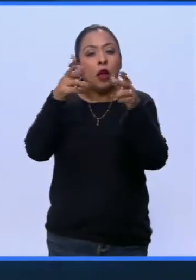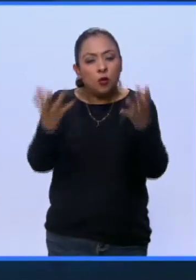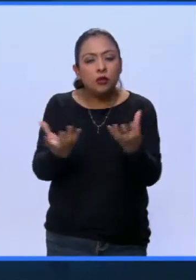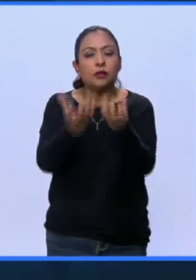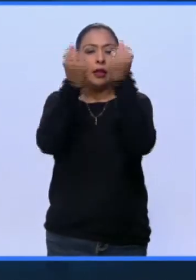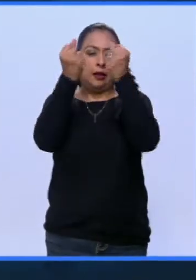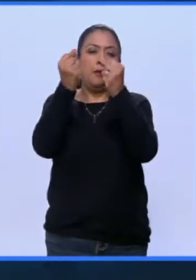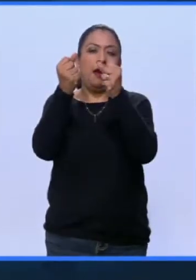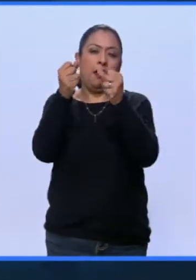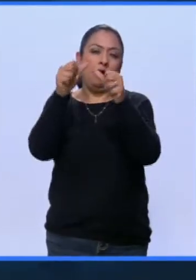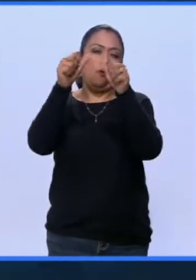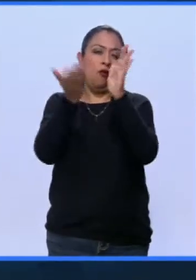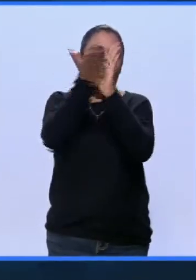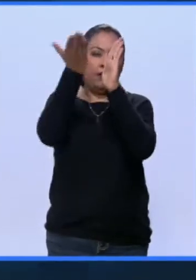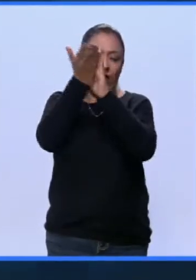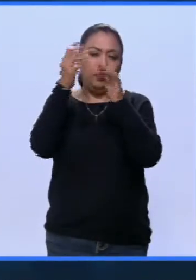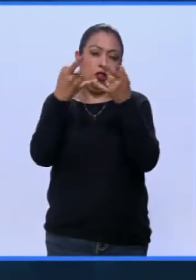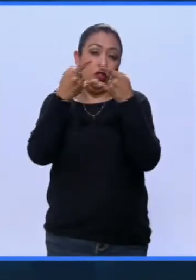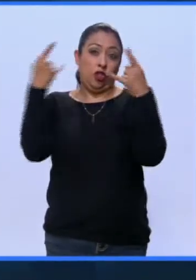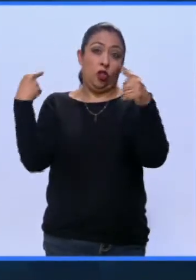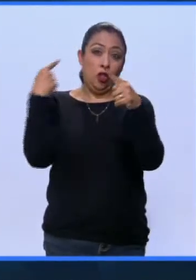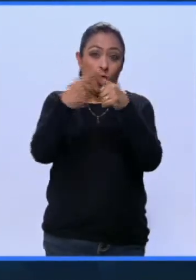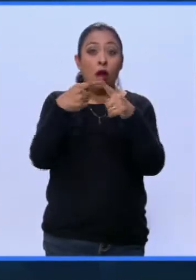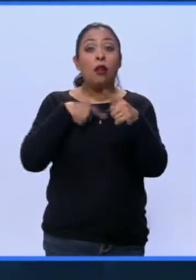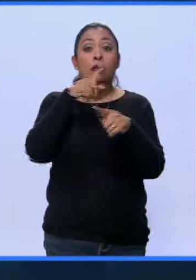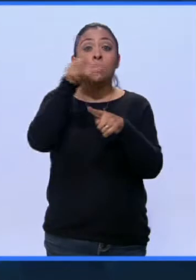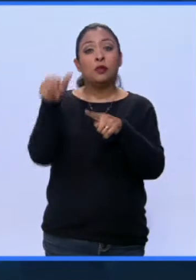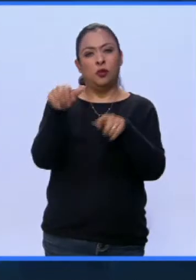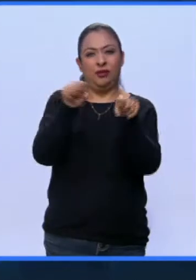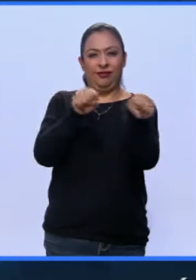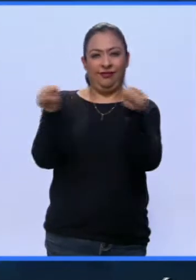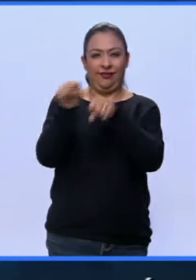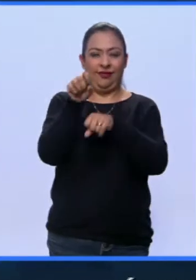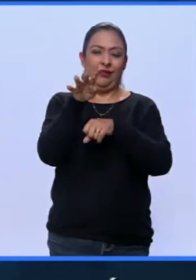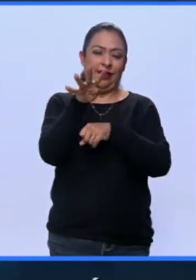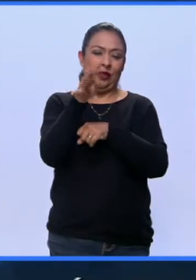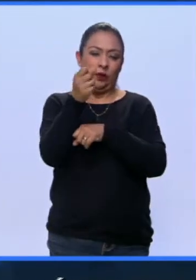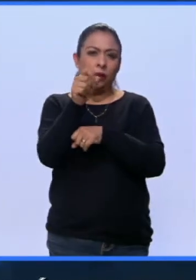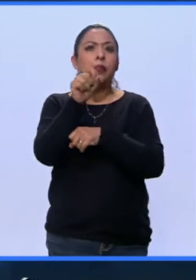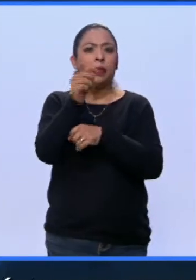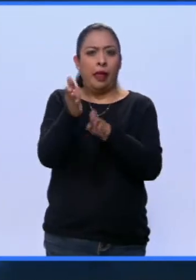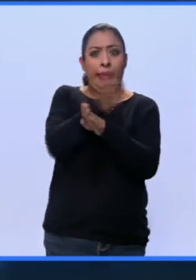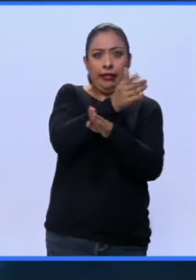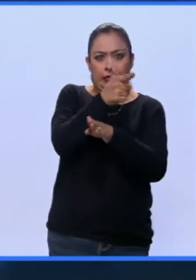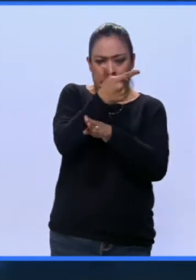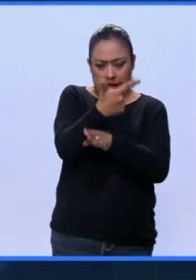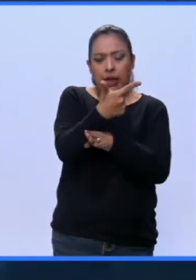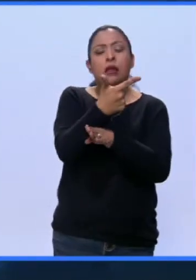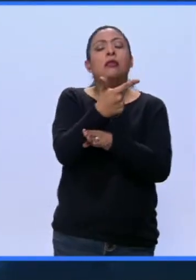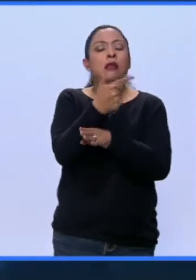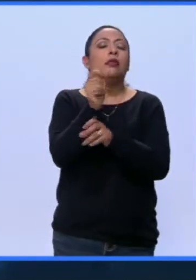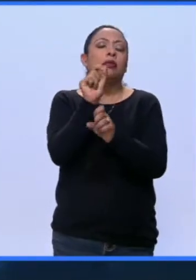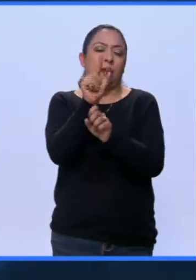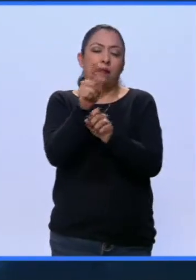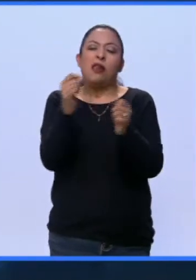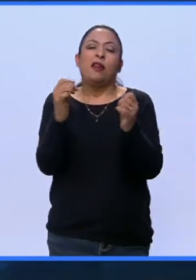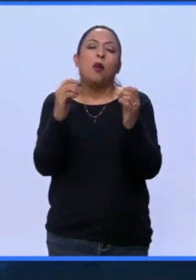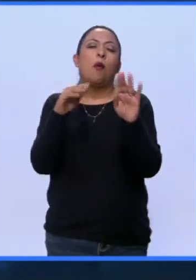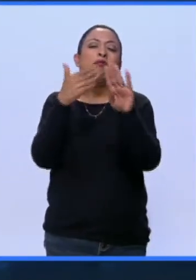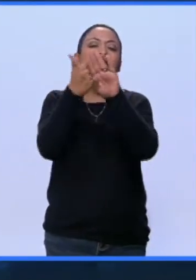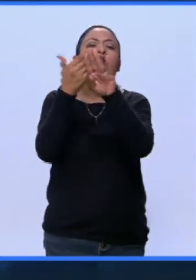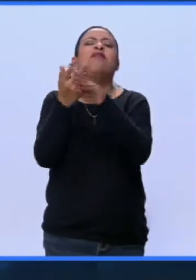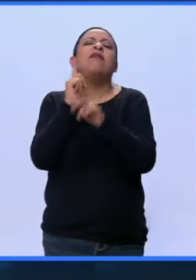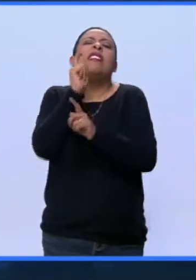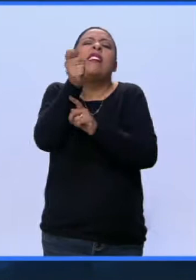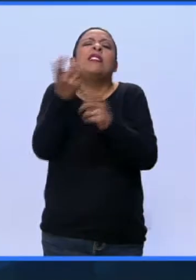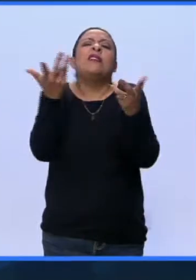Tras el sismo del pasado 19 de septiembre, afectados también el día 7 hubo algunas afectaciones. Vamos a conocer en qué consisten estas